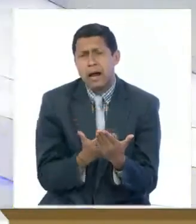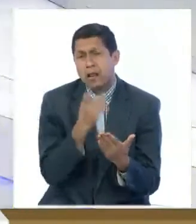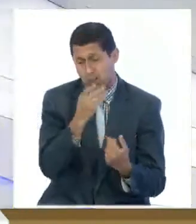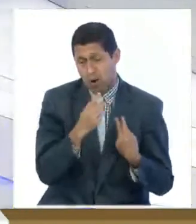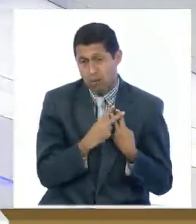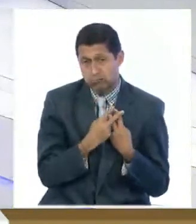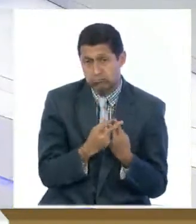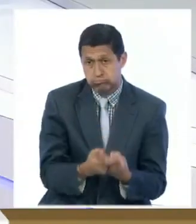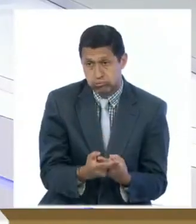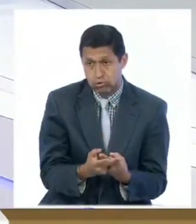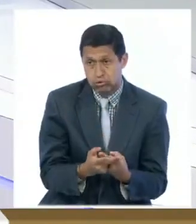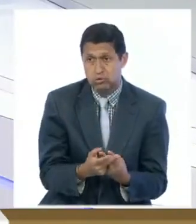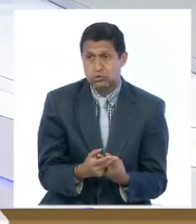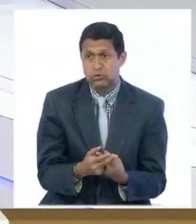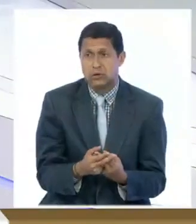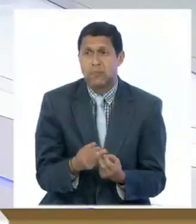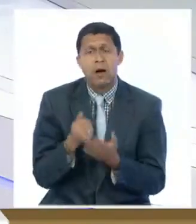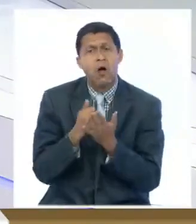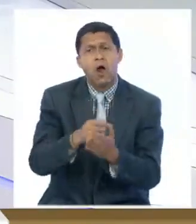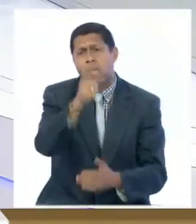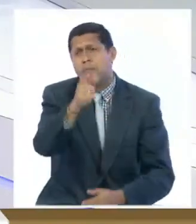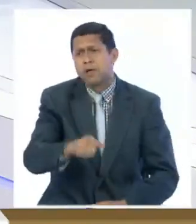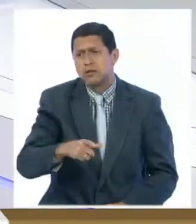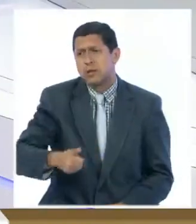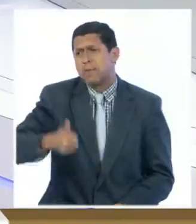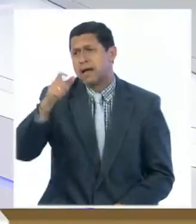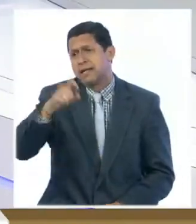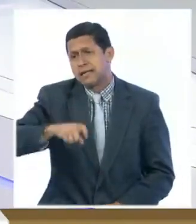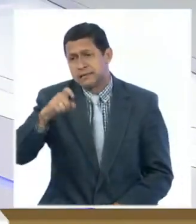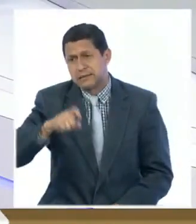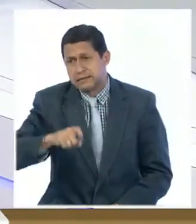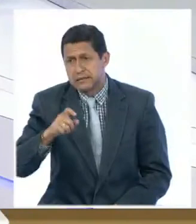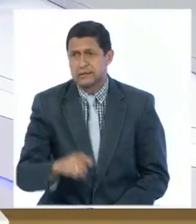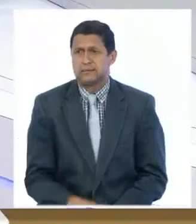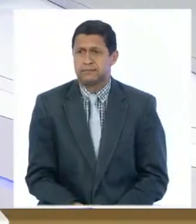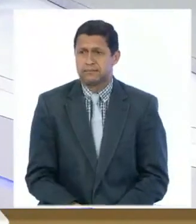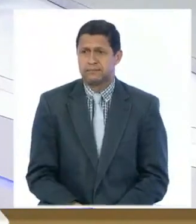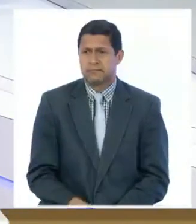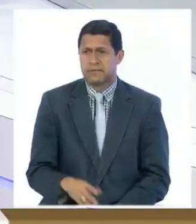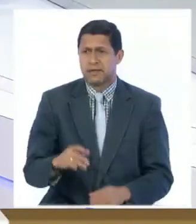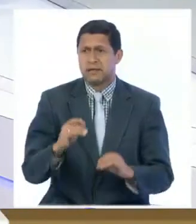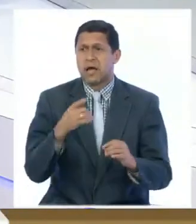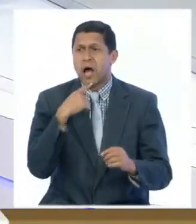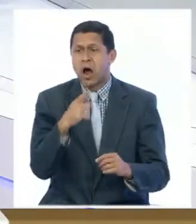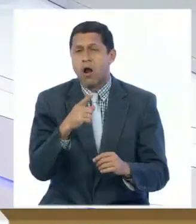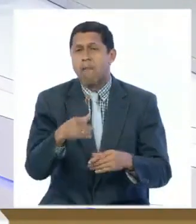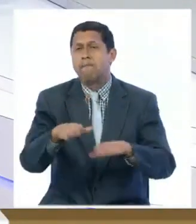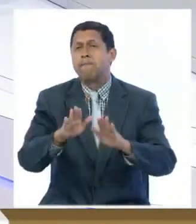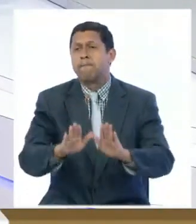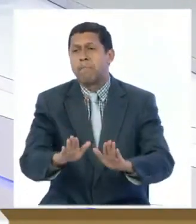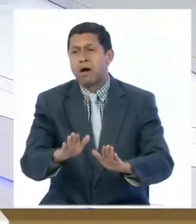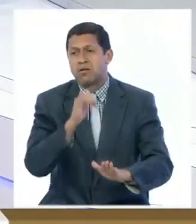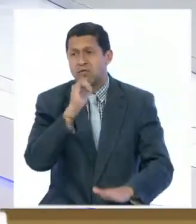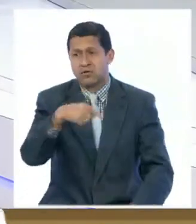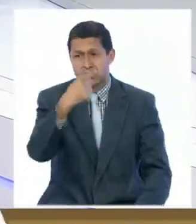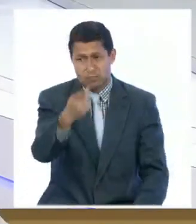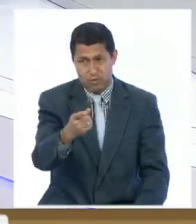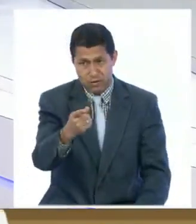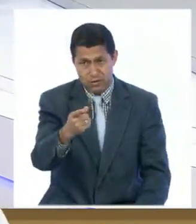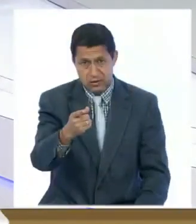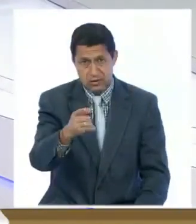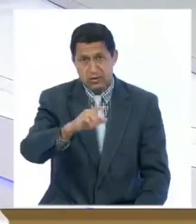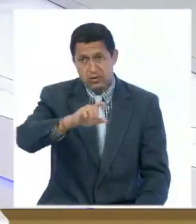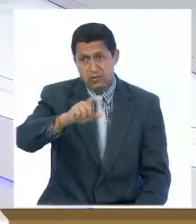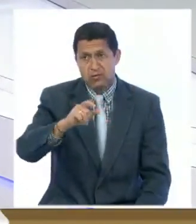buena voluntad y disposición para ayudar a aquellas personas que tanto lo necesitan. De esta manera hacemos la pausa y ya regresamos con más